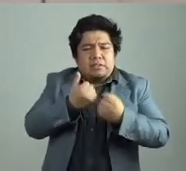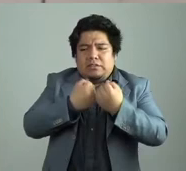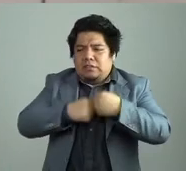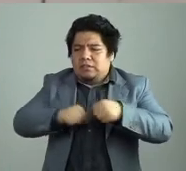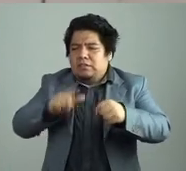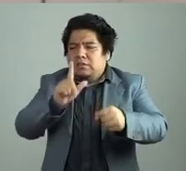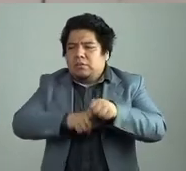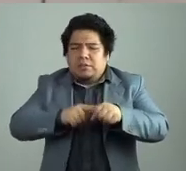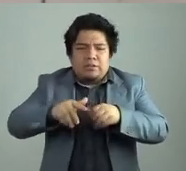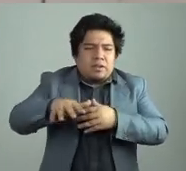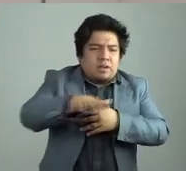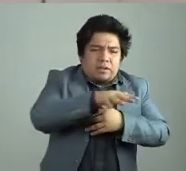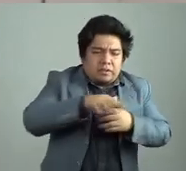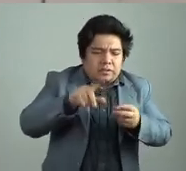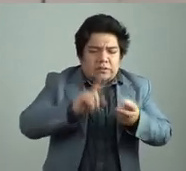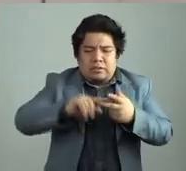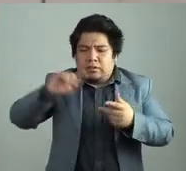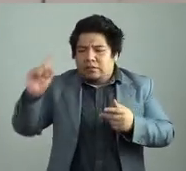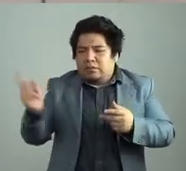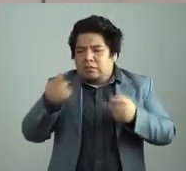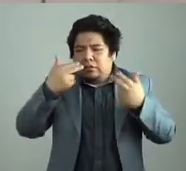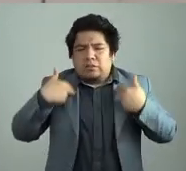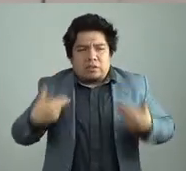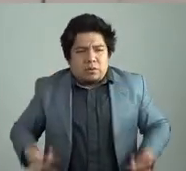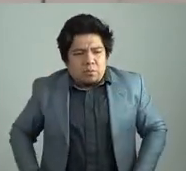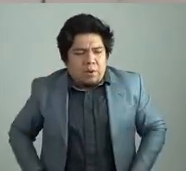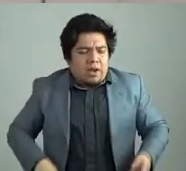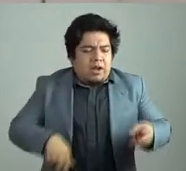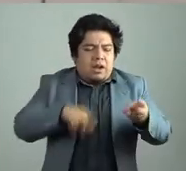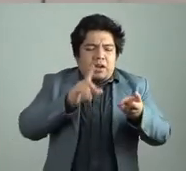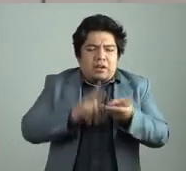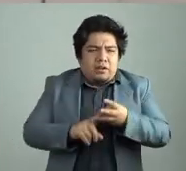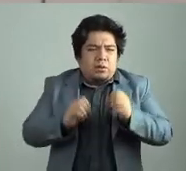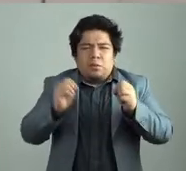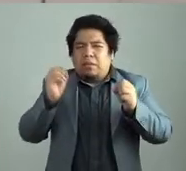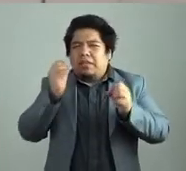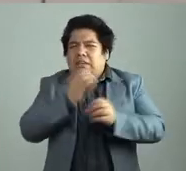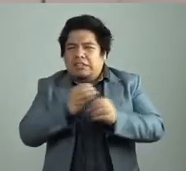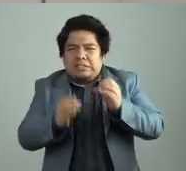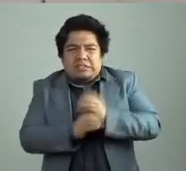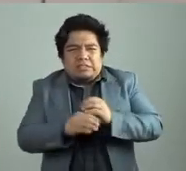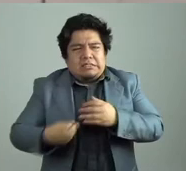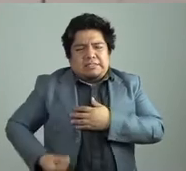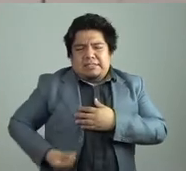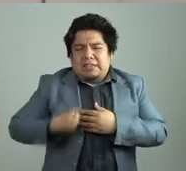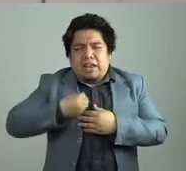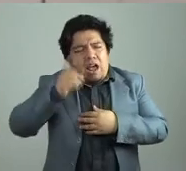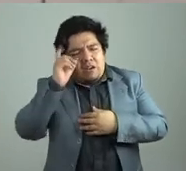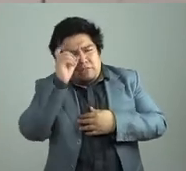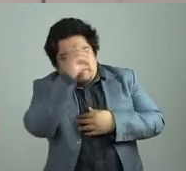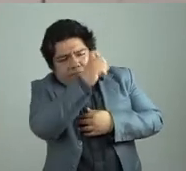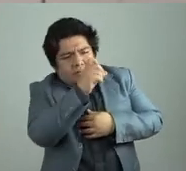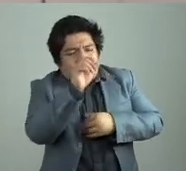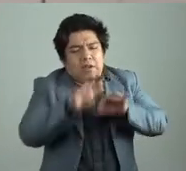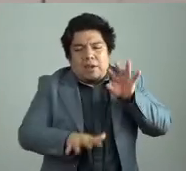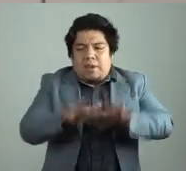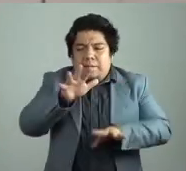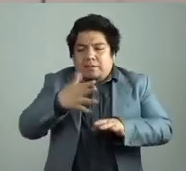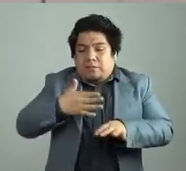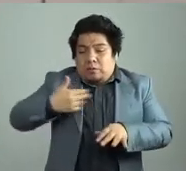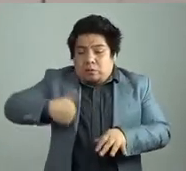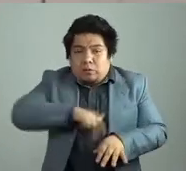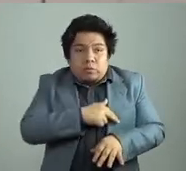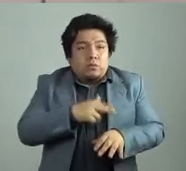ser humano, de los infiernos en los que estamos sumergidos sin darnos cuenta muchas veces, ¿no?